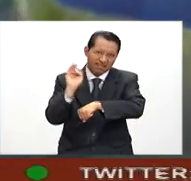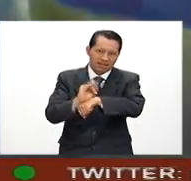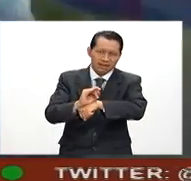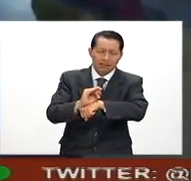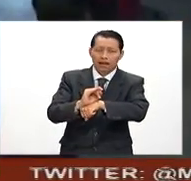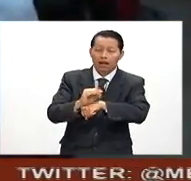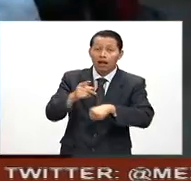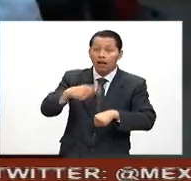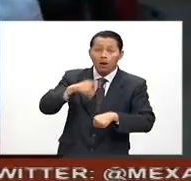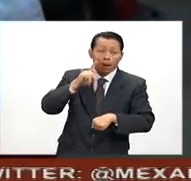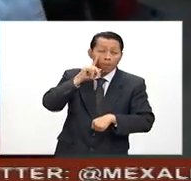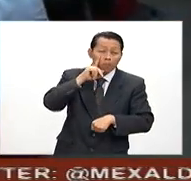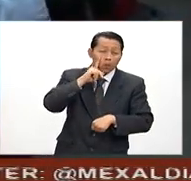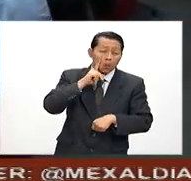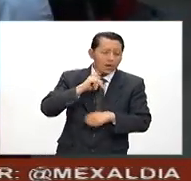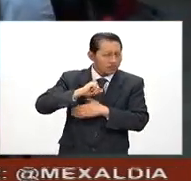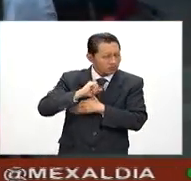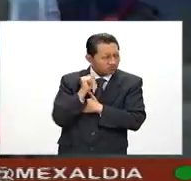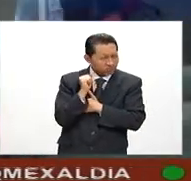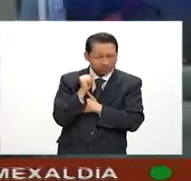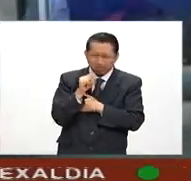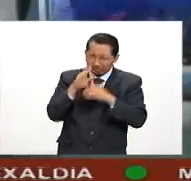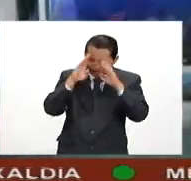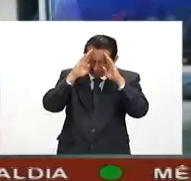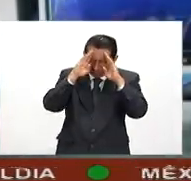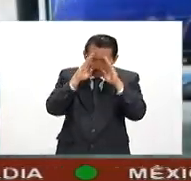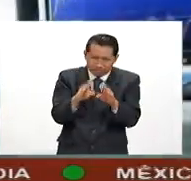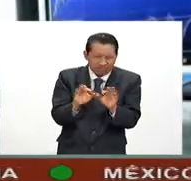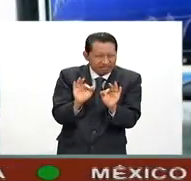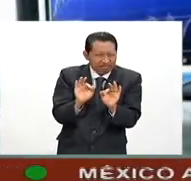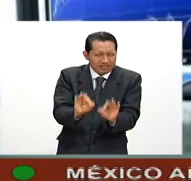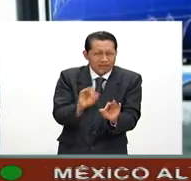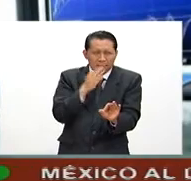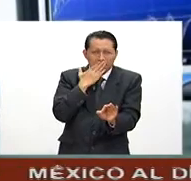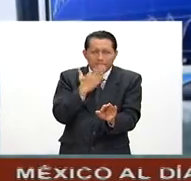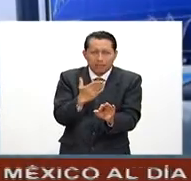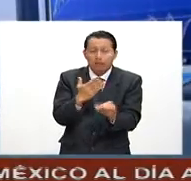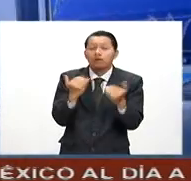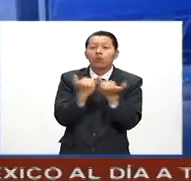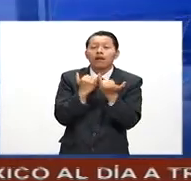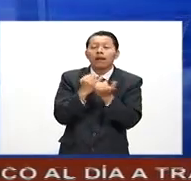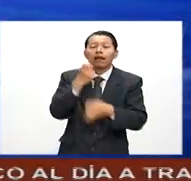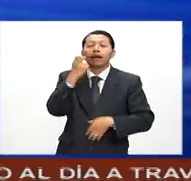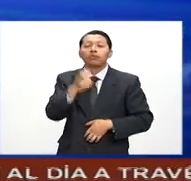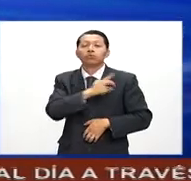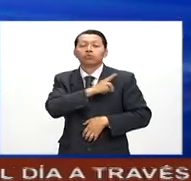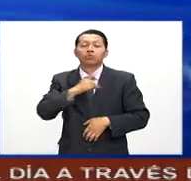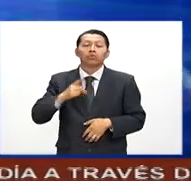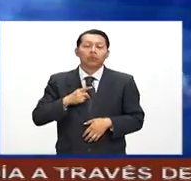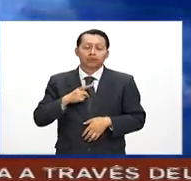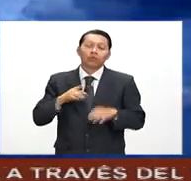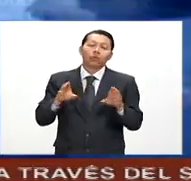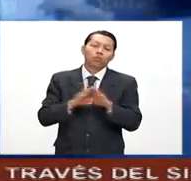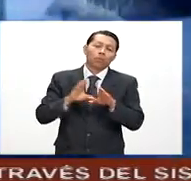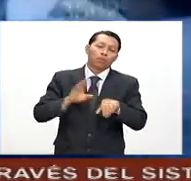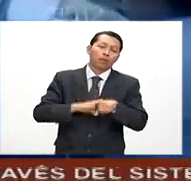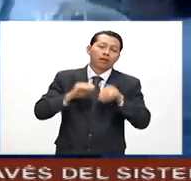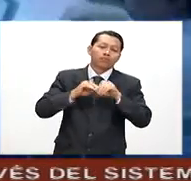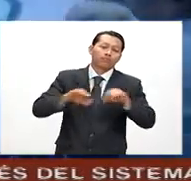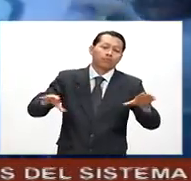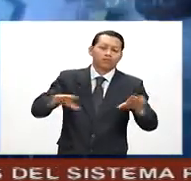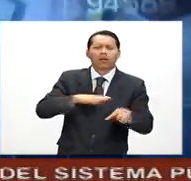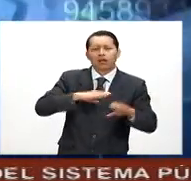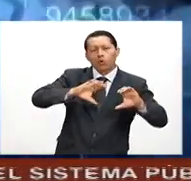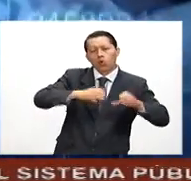son ahorradoras extraordinarias y con una disciplina extraordinaria. Esto lo tenemos que hacer extensivo. Lo hemos visto en comunidades